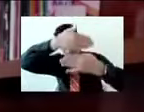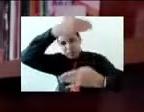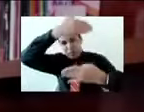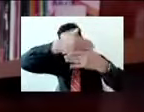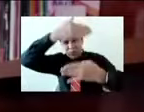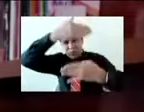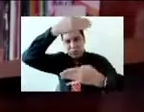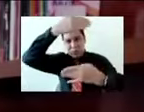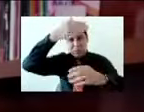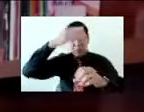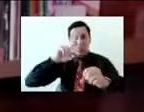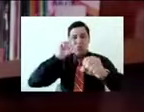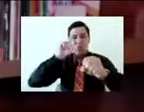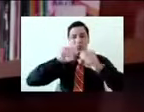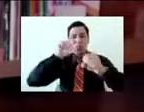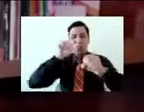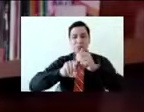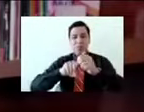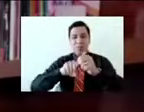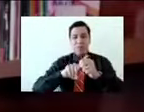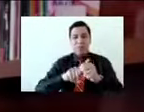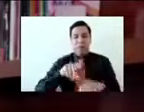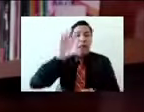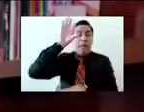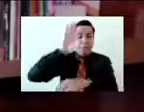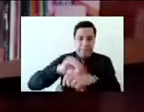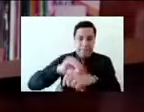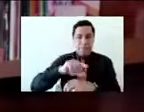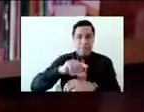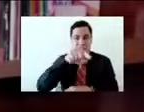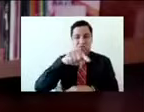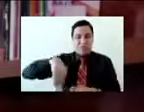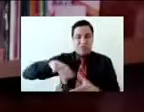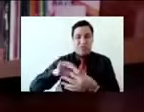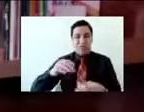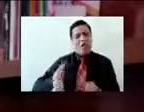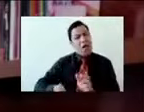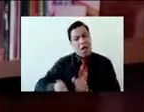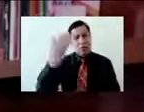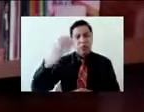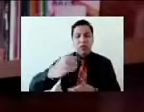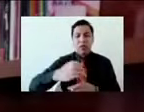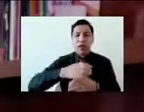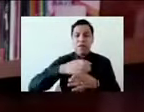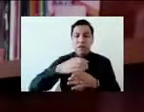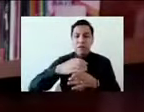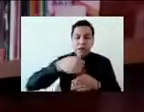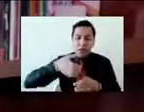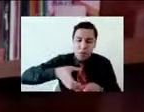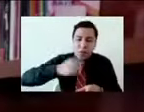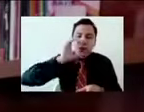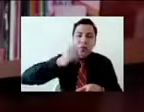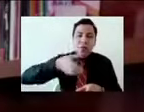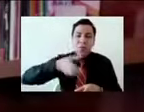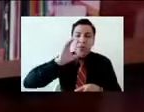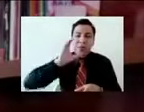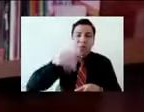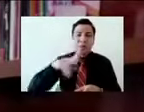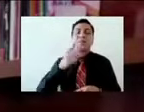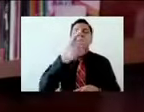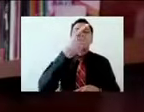que nos dieras permiso de tomar café porque yo siempre estoy tomando café. Pero, ¿qué, qué, cómo, qué nos puedes decir de esa,